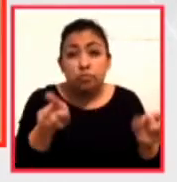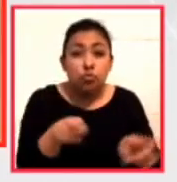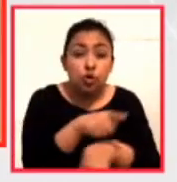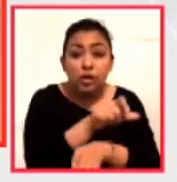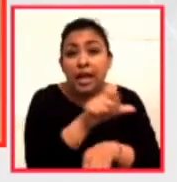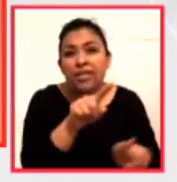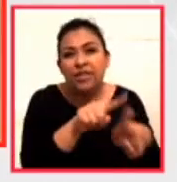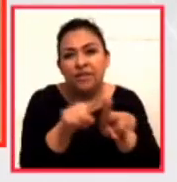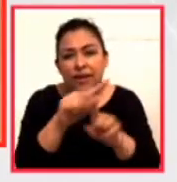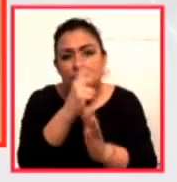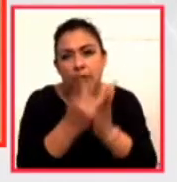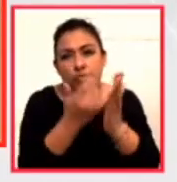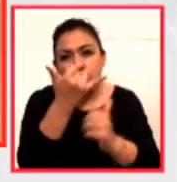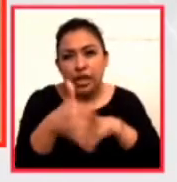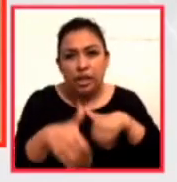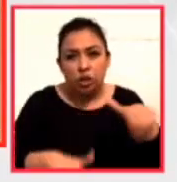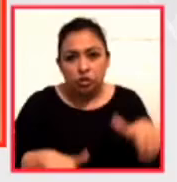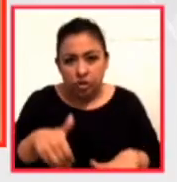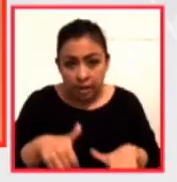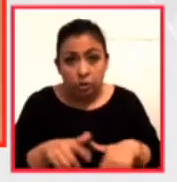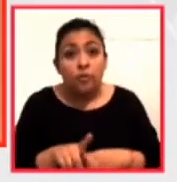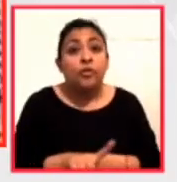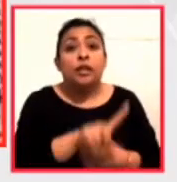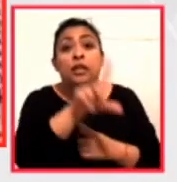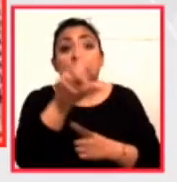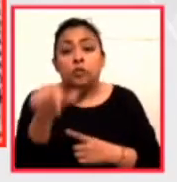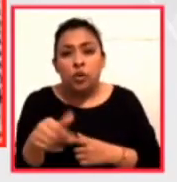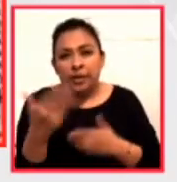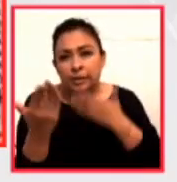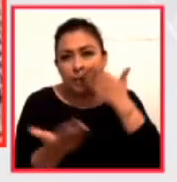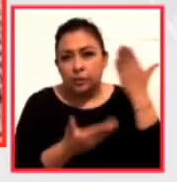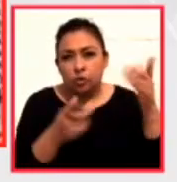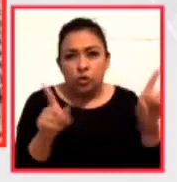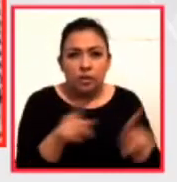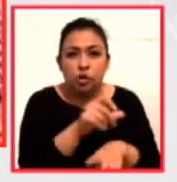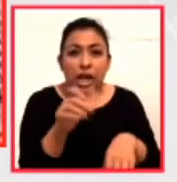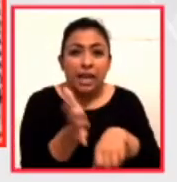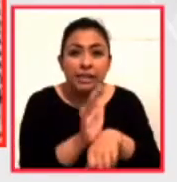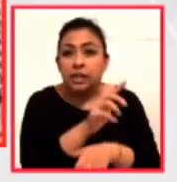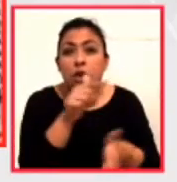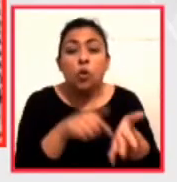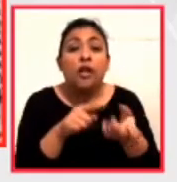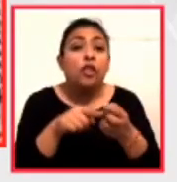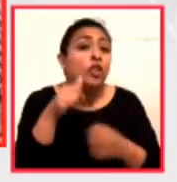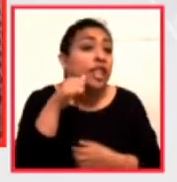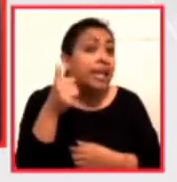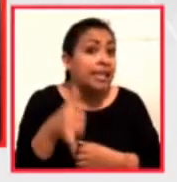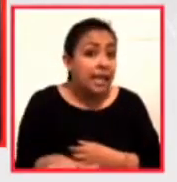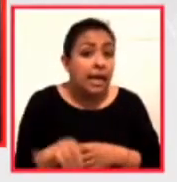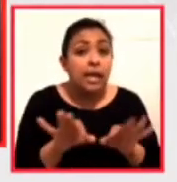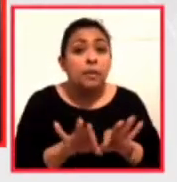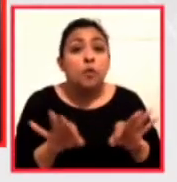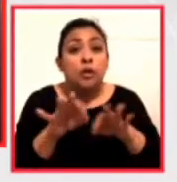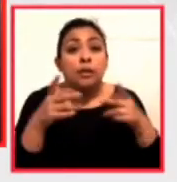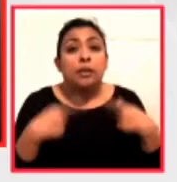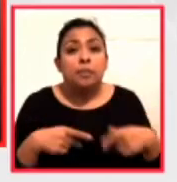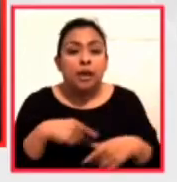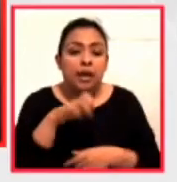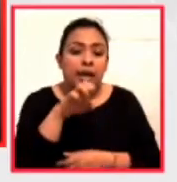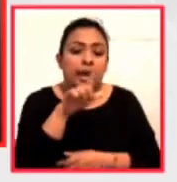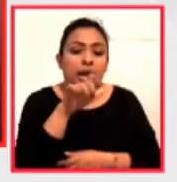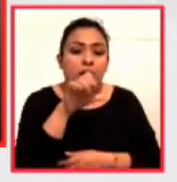diferentes proyectos de teatro después cursó sus estudios de música para cine en italia con el notable compositor enio morricone